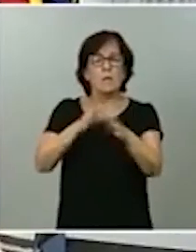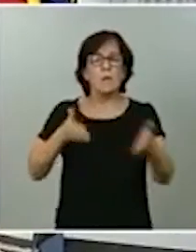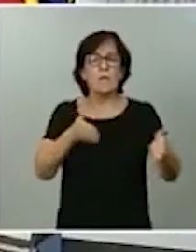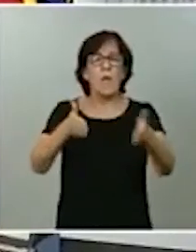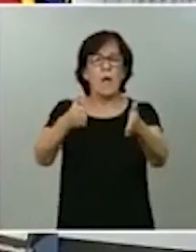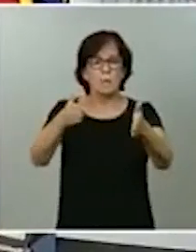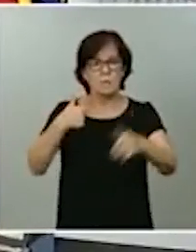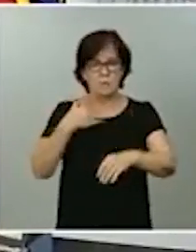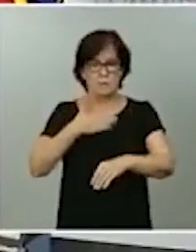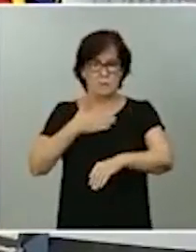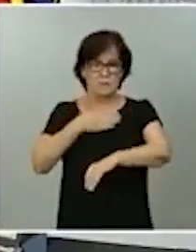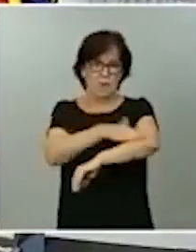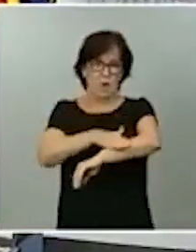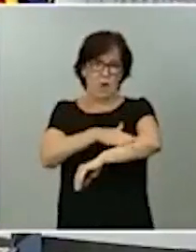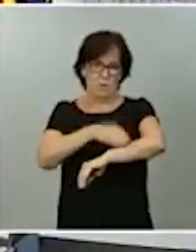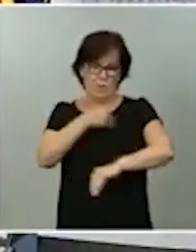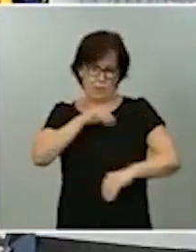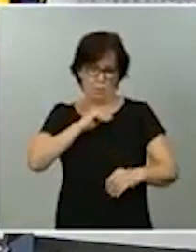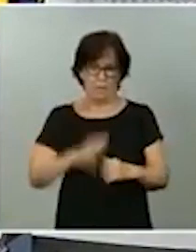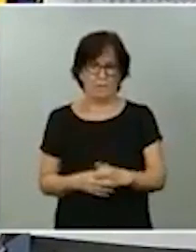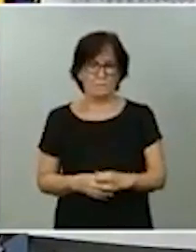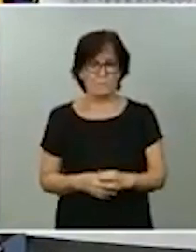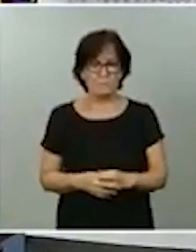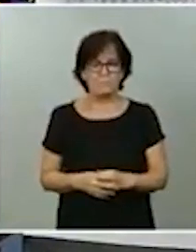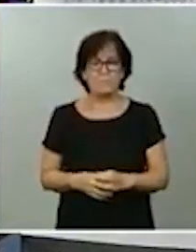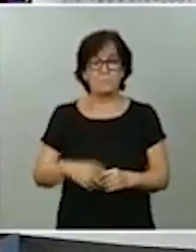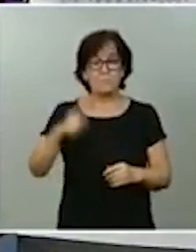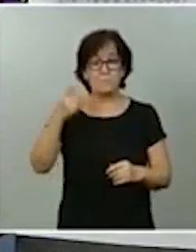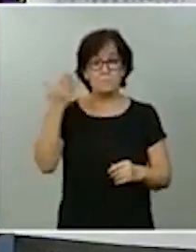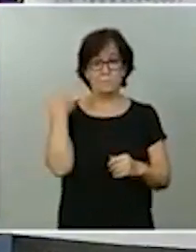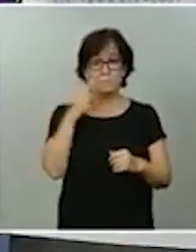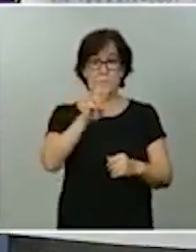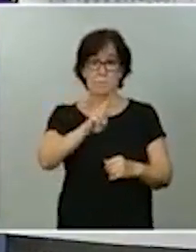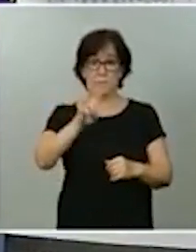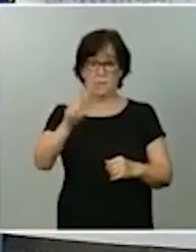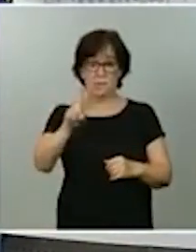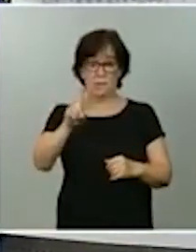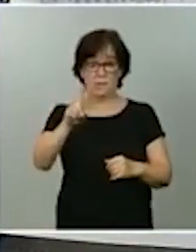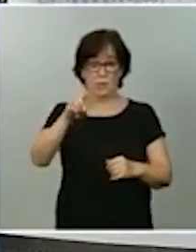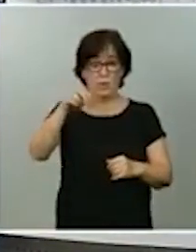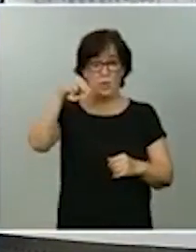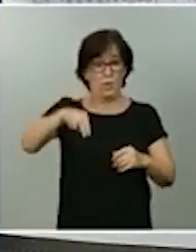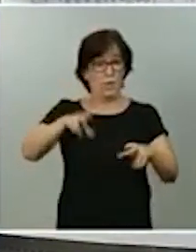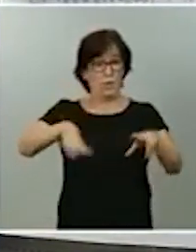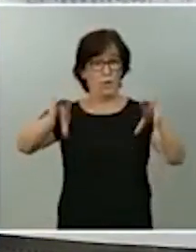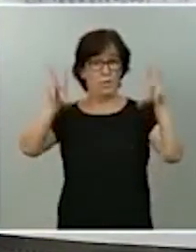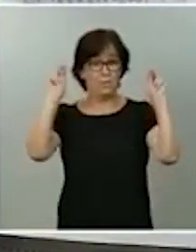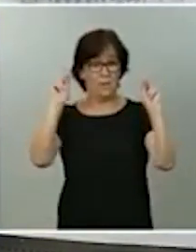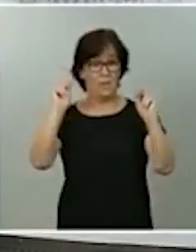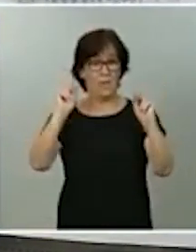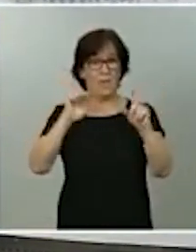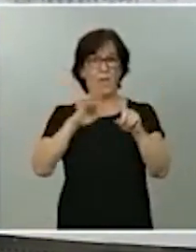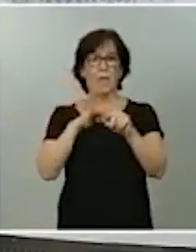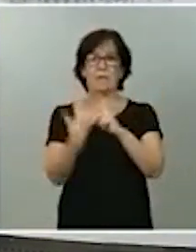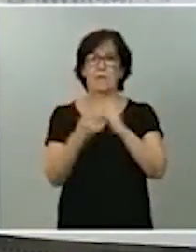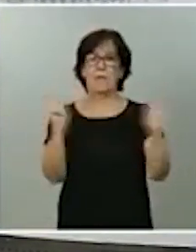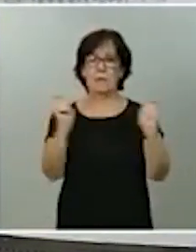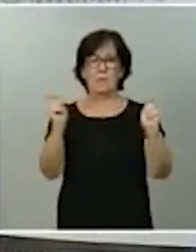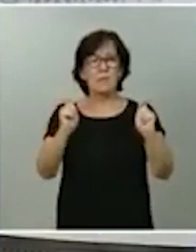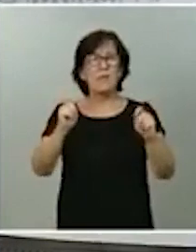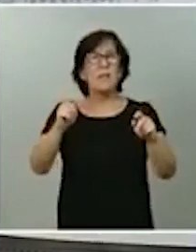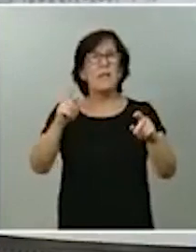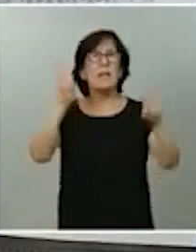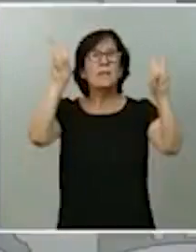Como saben, desde que el pasado 21 de junio finalizara el estado de alarma, las decisiones en materia de salud pública